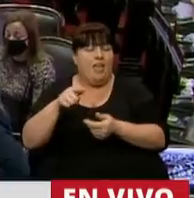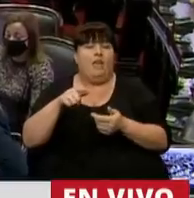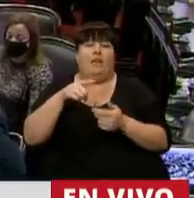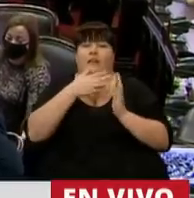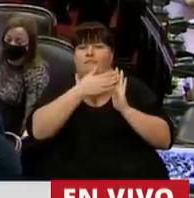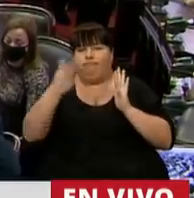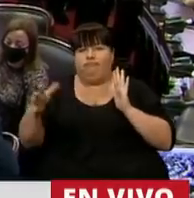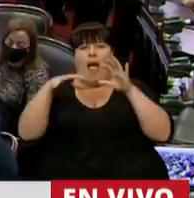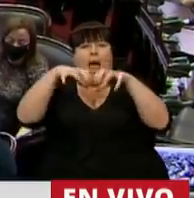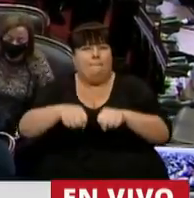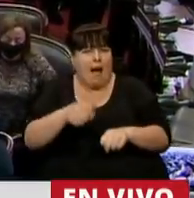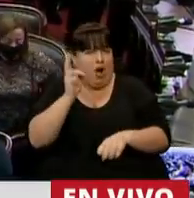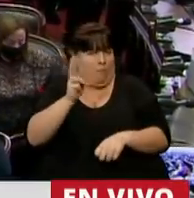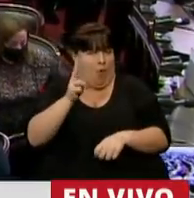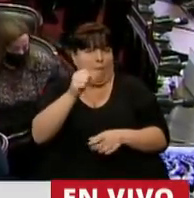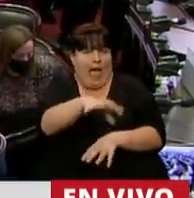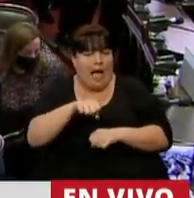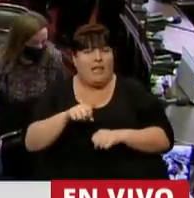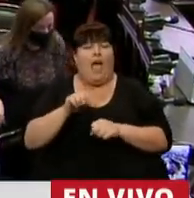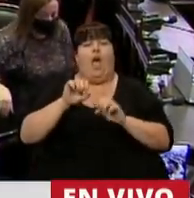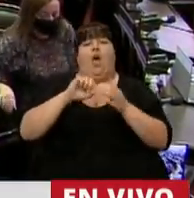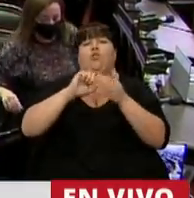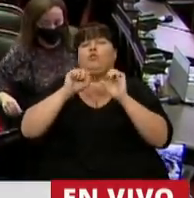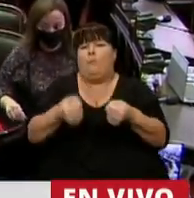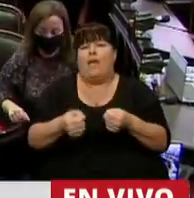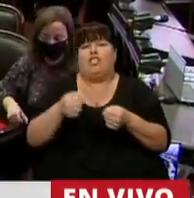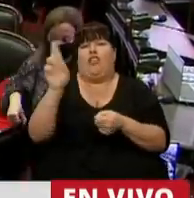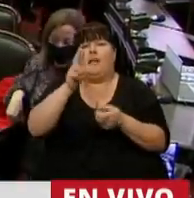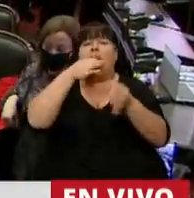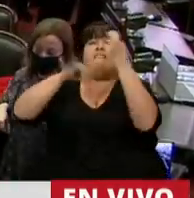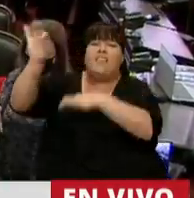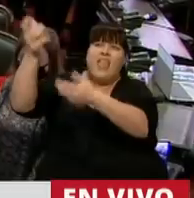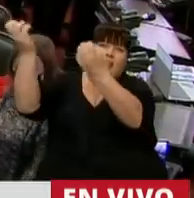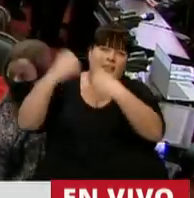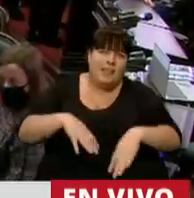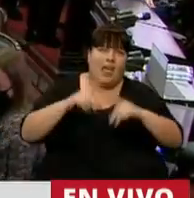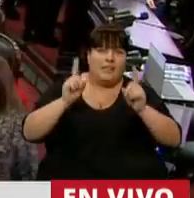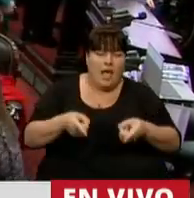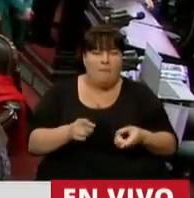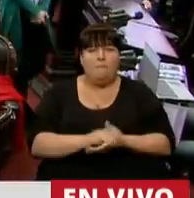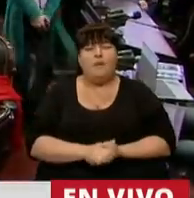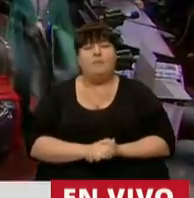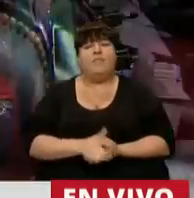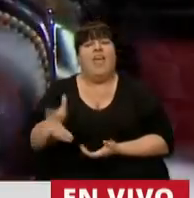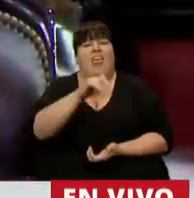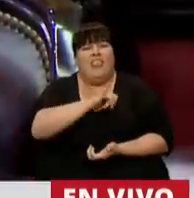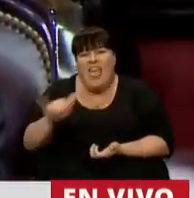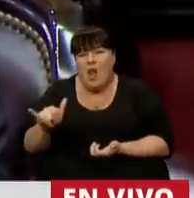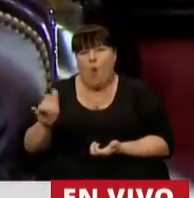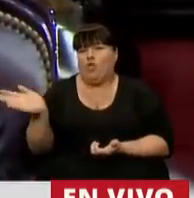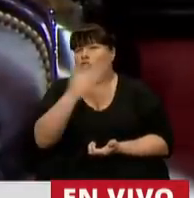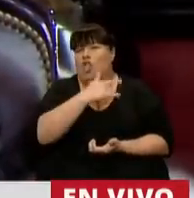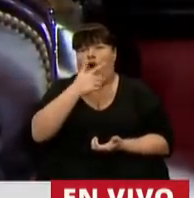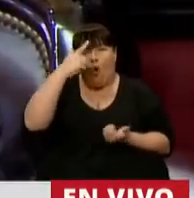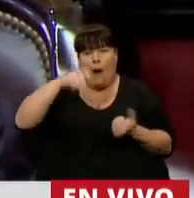llevó adelante embargos ilegales de fondos, suspensión de licencias comerciales de exportación e importación, denuncias en todos